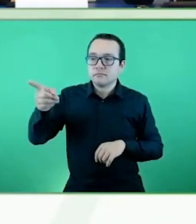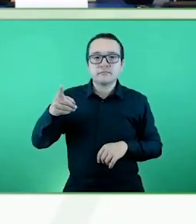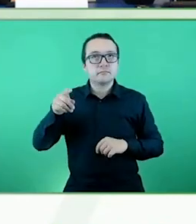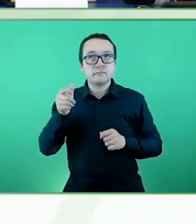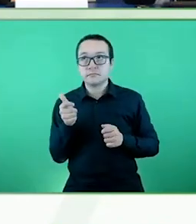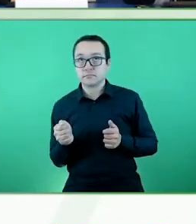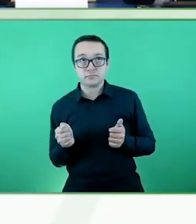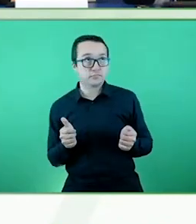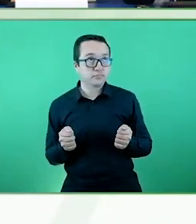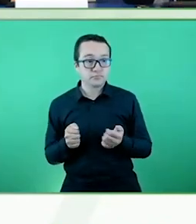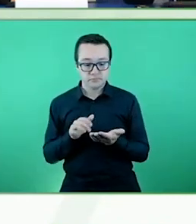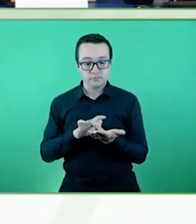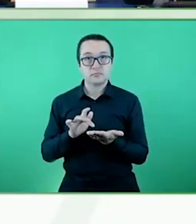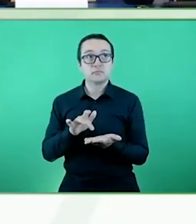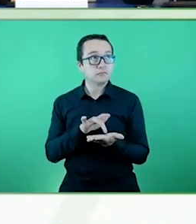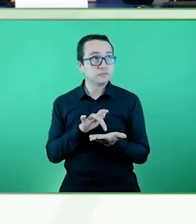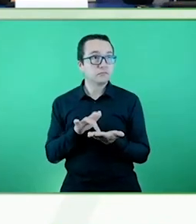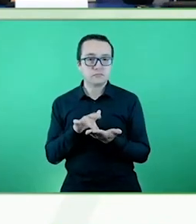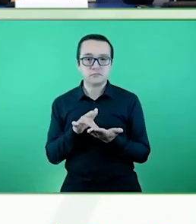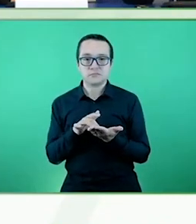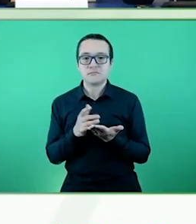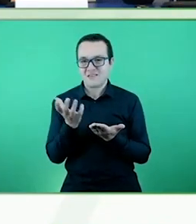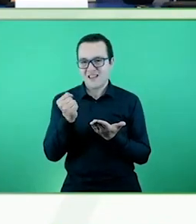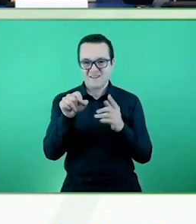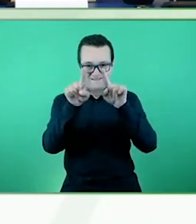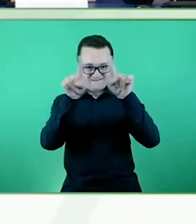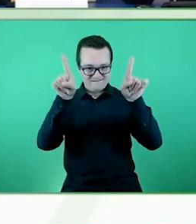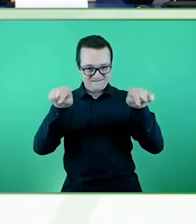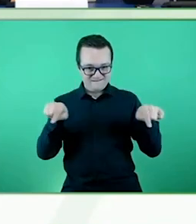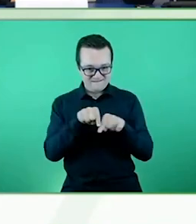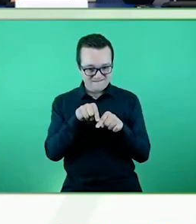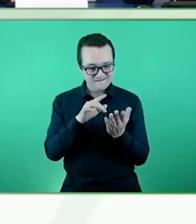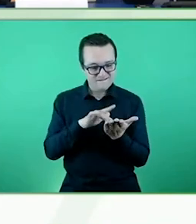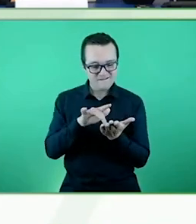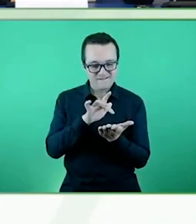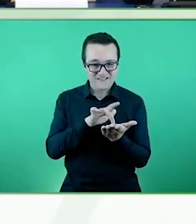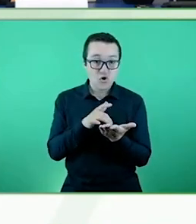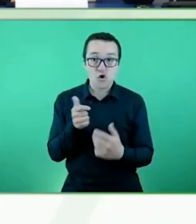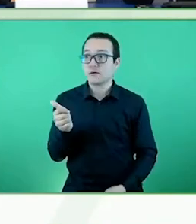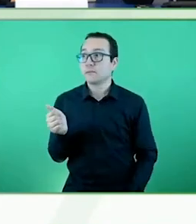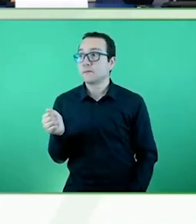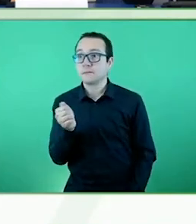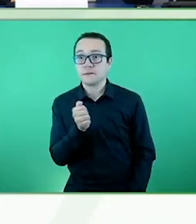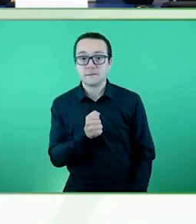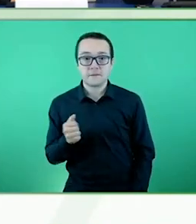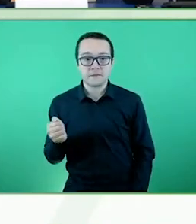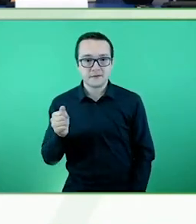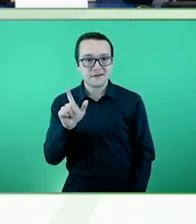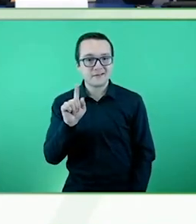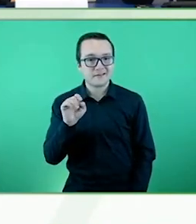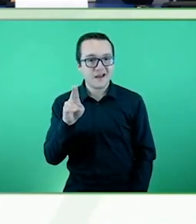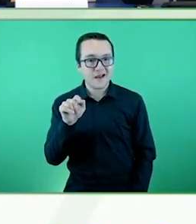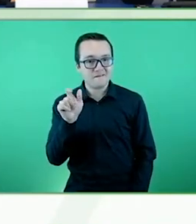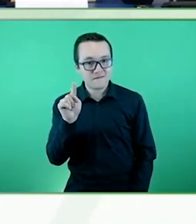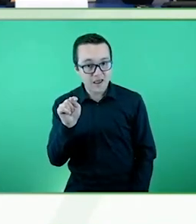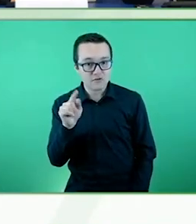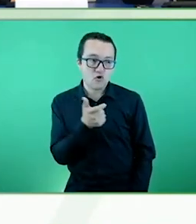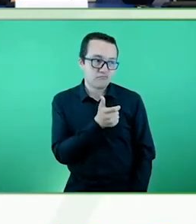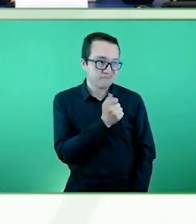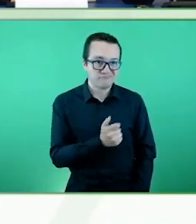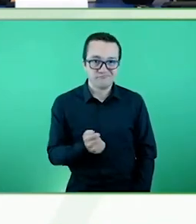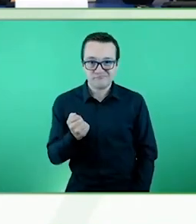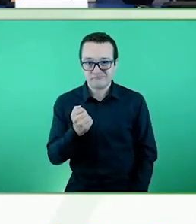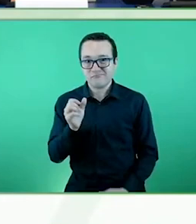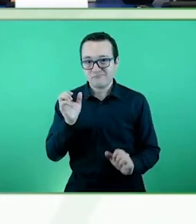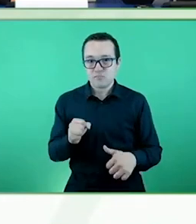través de una tablet o un mando que se personaliza, pueden acceder a